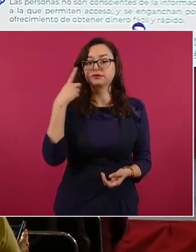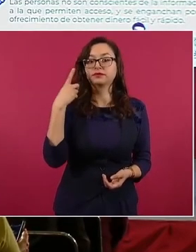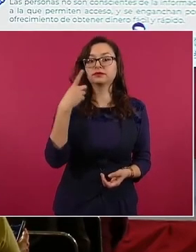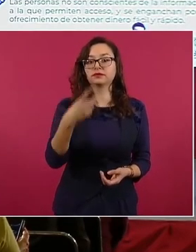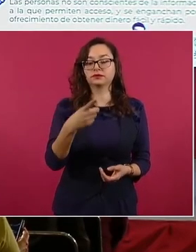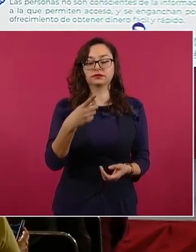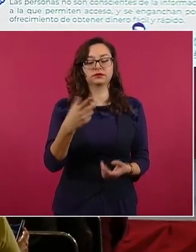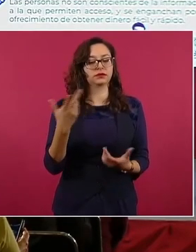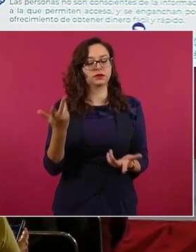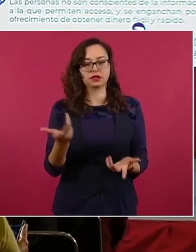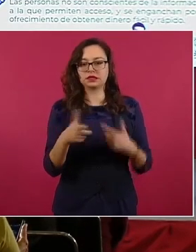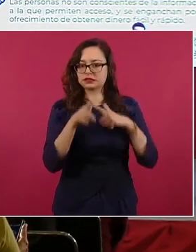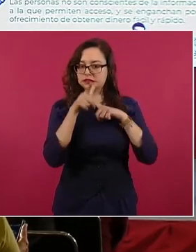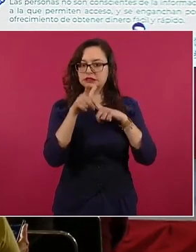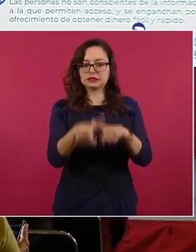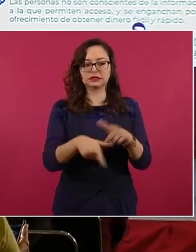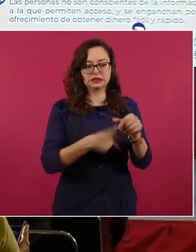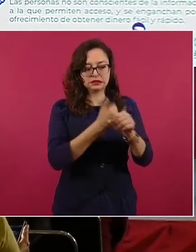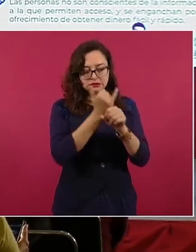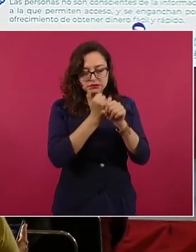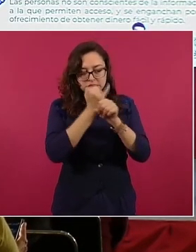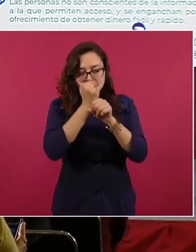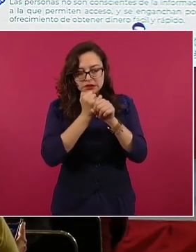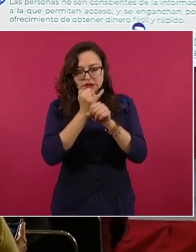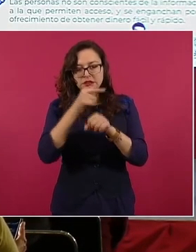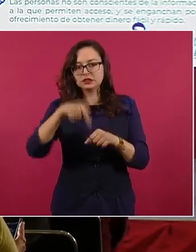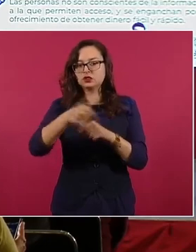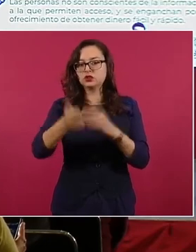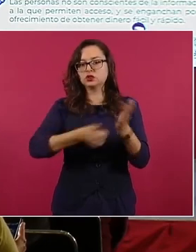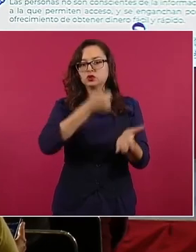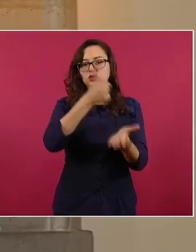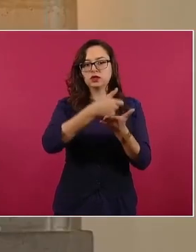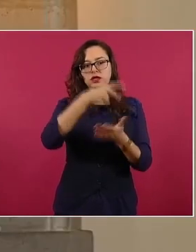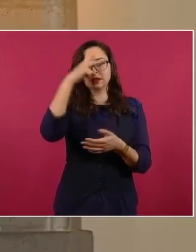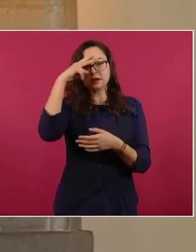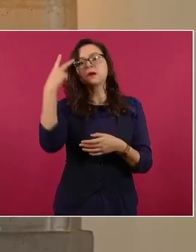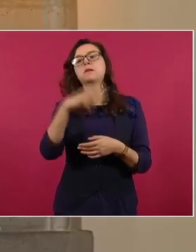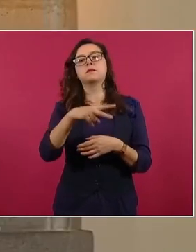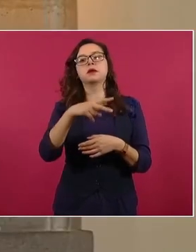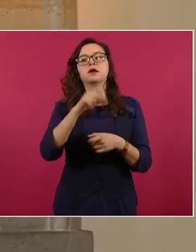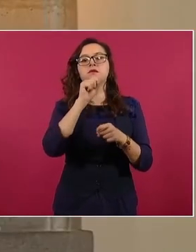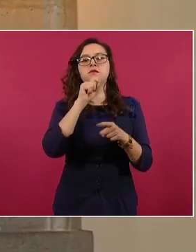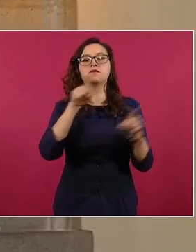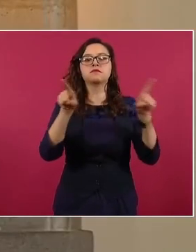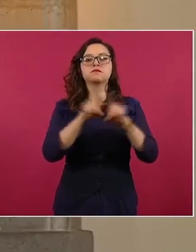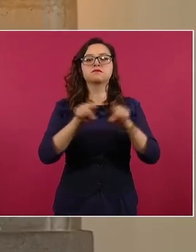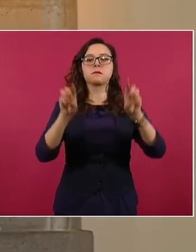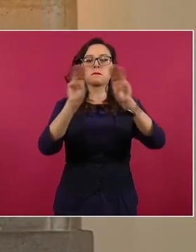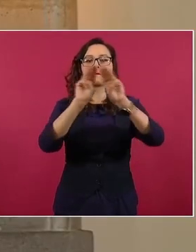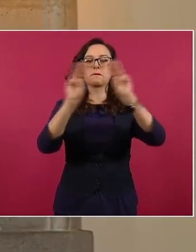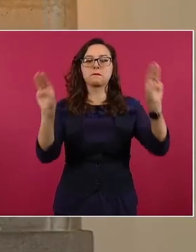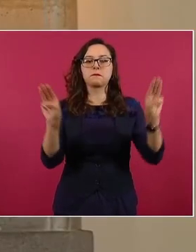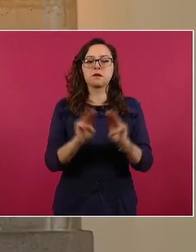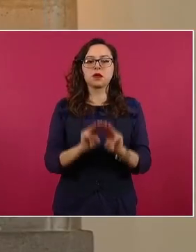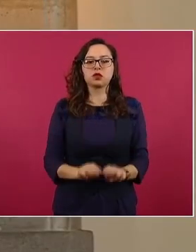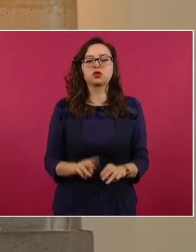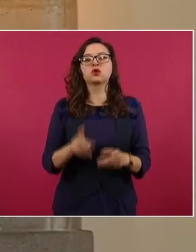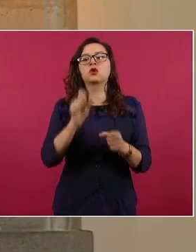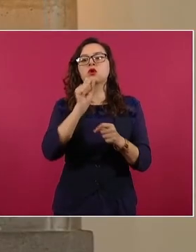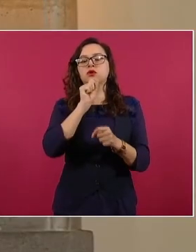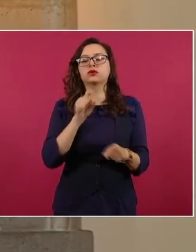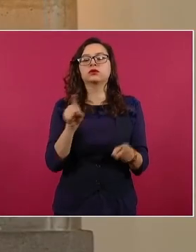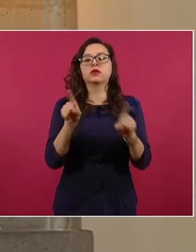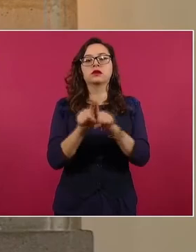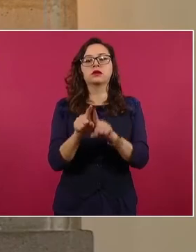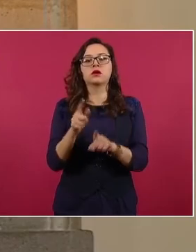investigaciones, tanto en la Ciudad de México como en el área metropolitana, como por parte también de la